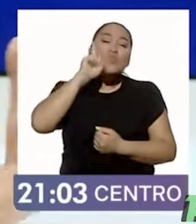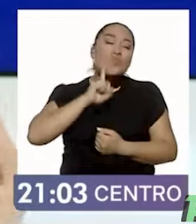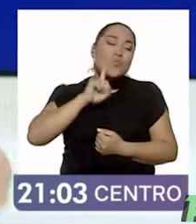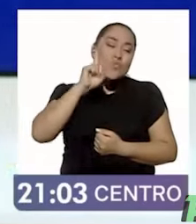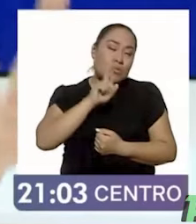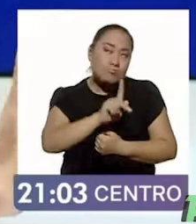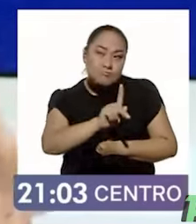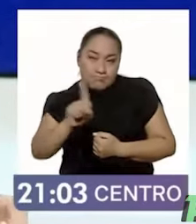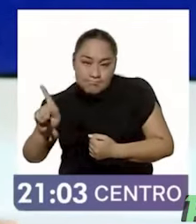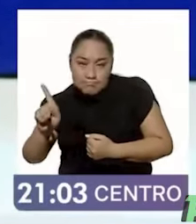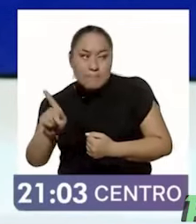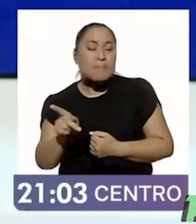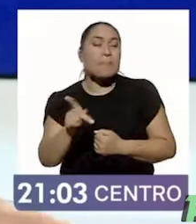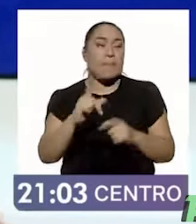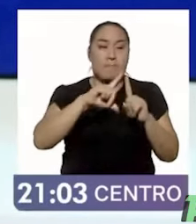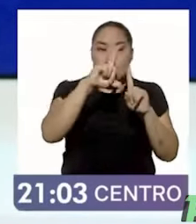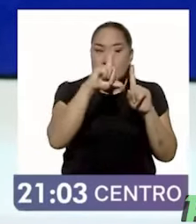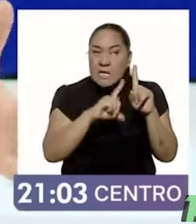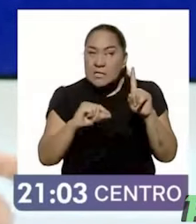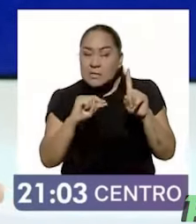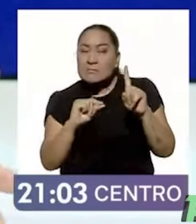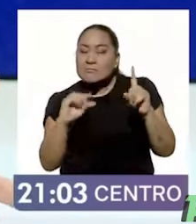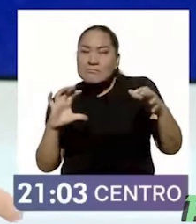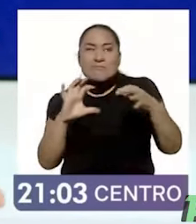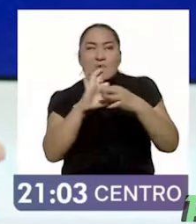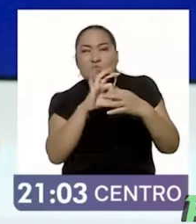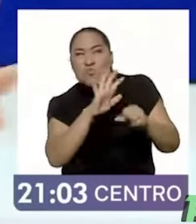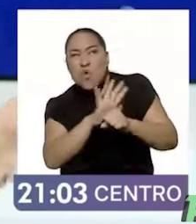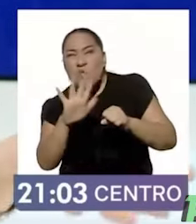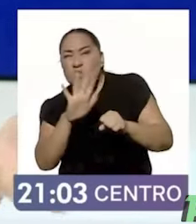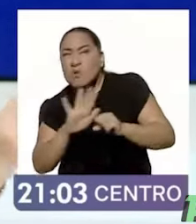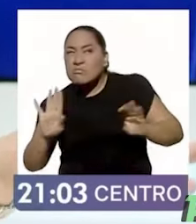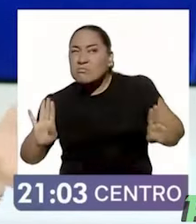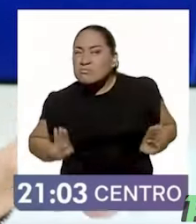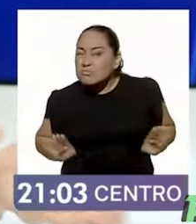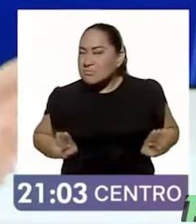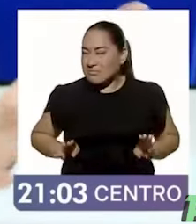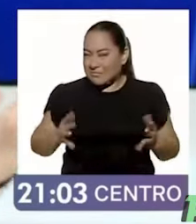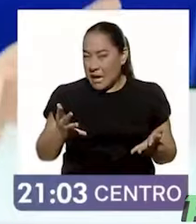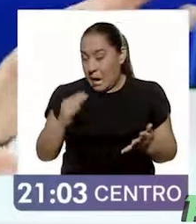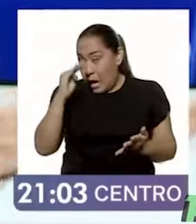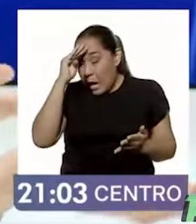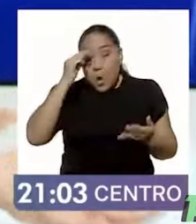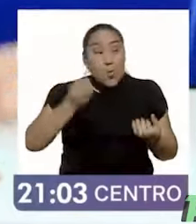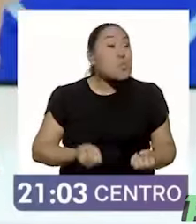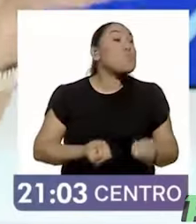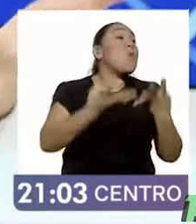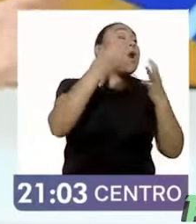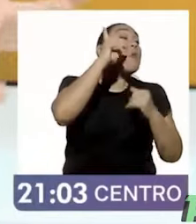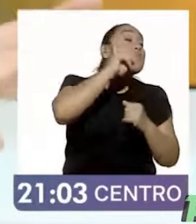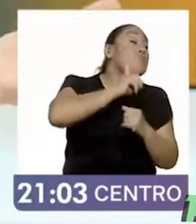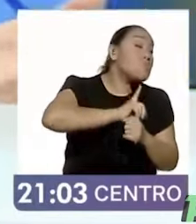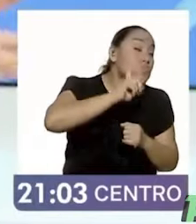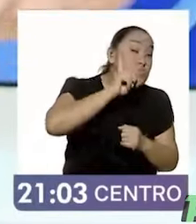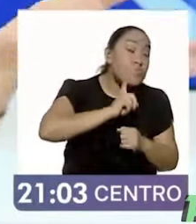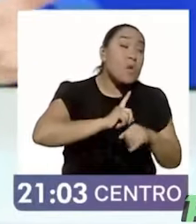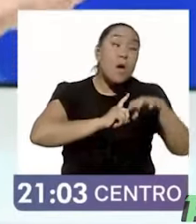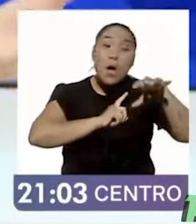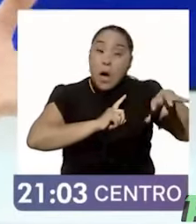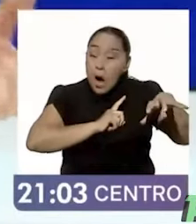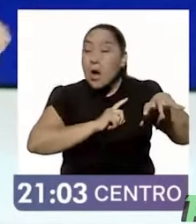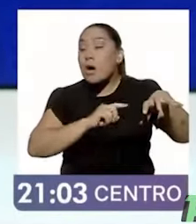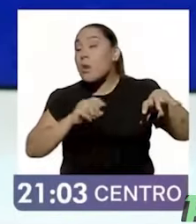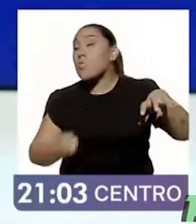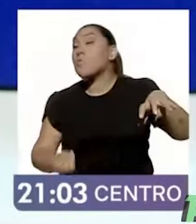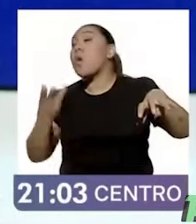relación que tenemos con nuestro propio país? Pues no es en lo político, el número, ¿no? Esta cosa de a ver cuántas mujeres y entonces eso ya está logrando la